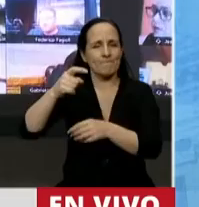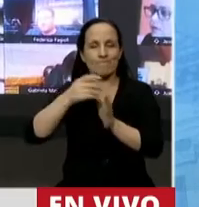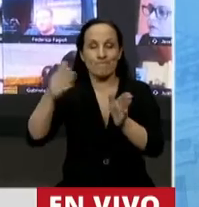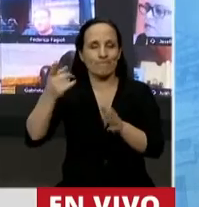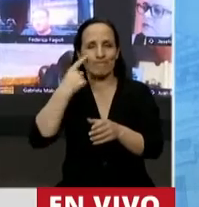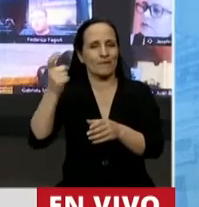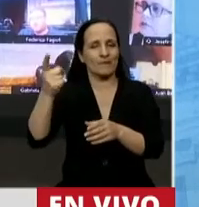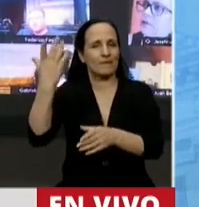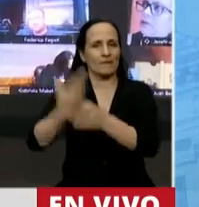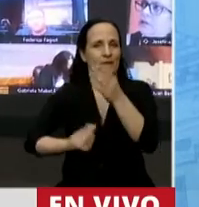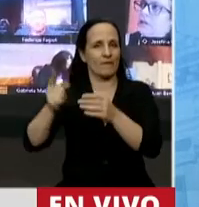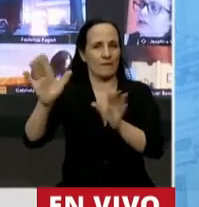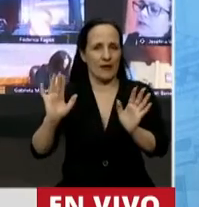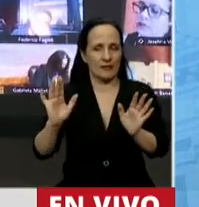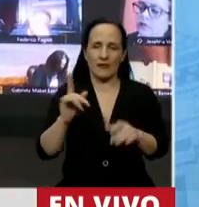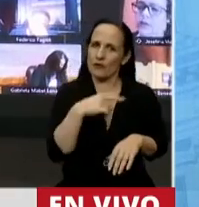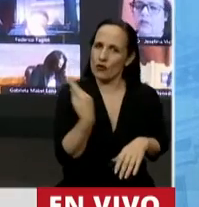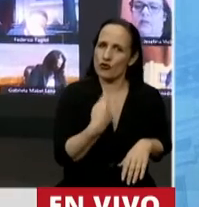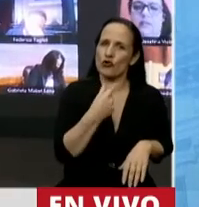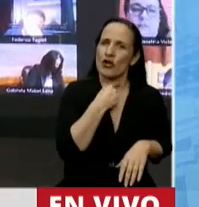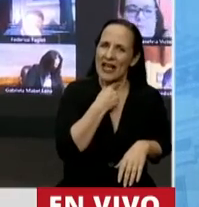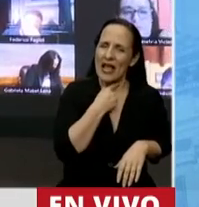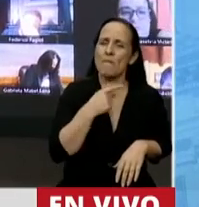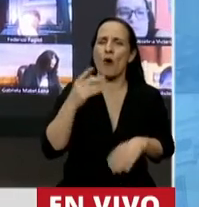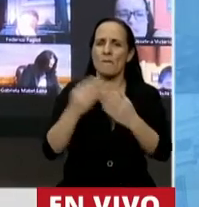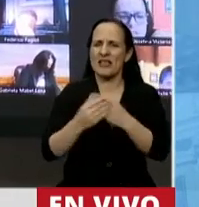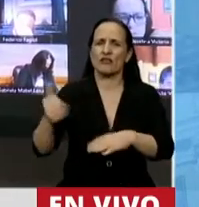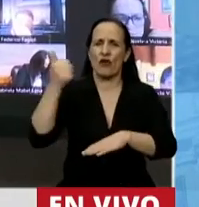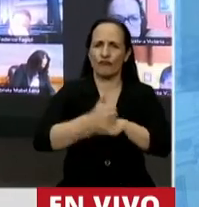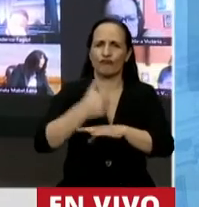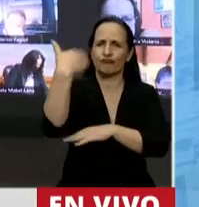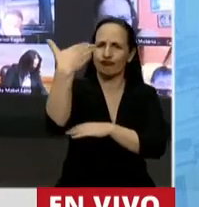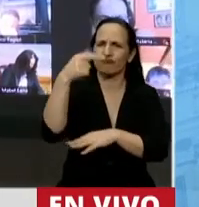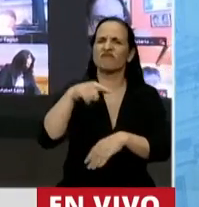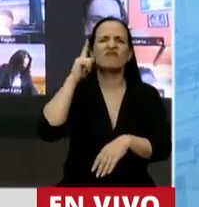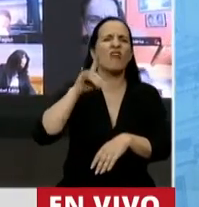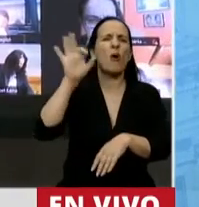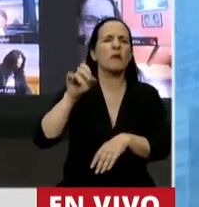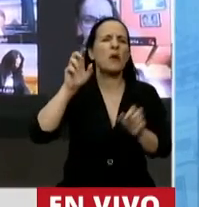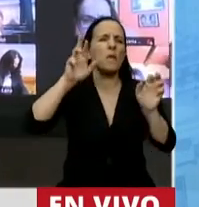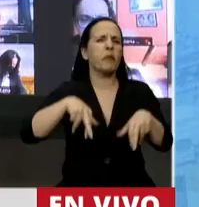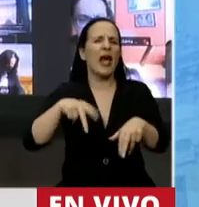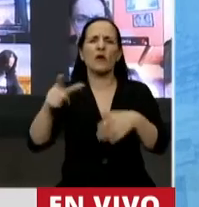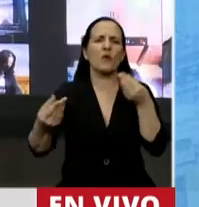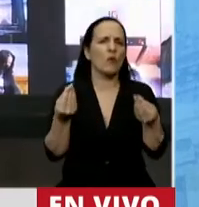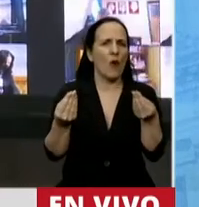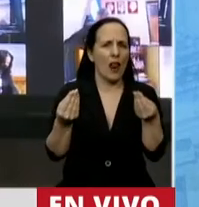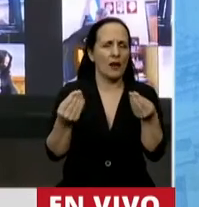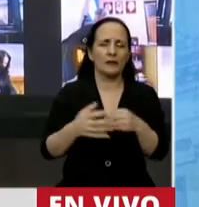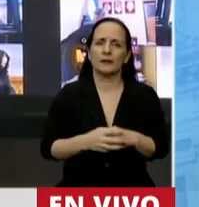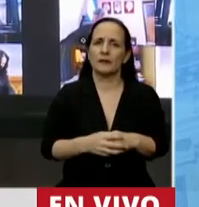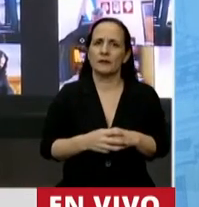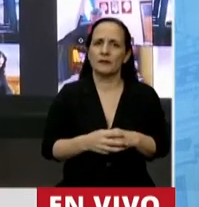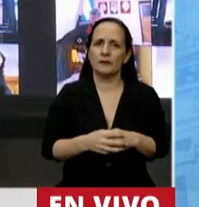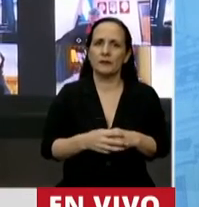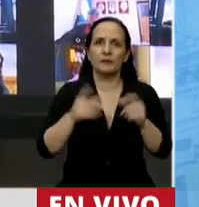primera ola de la pandemia. La verdad, queremos escuchar al Ministro y saber qué piensa y qué planifica al respecto. Además,